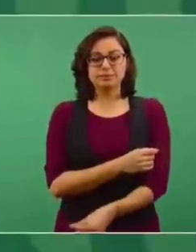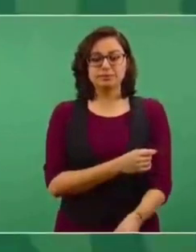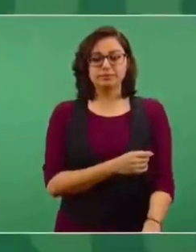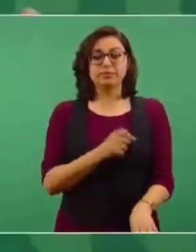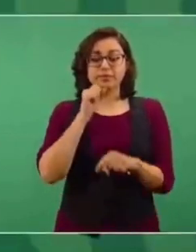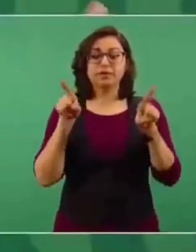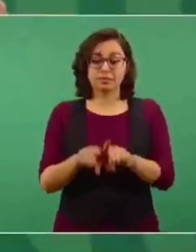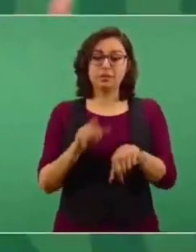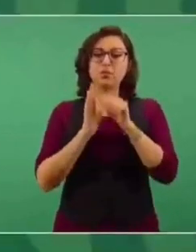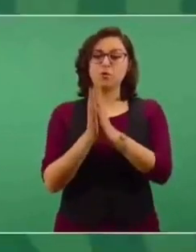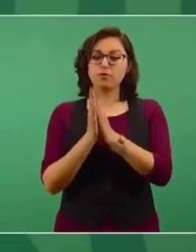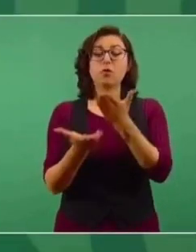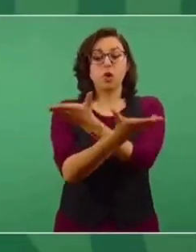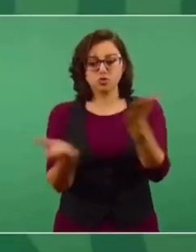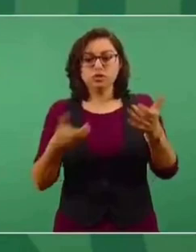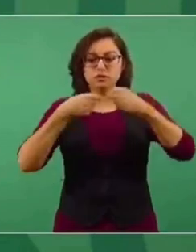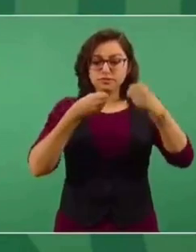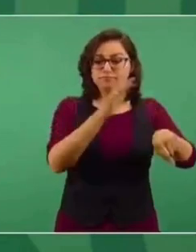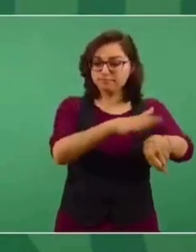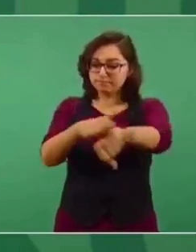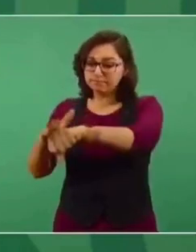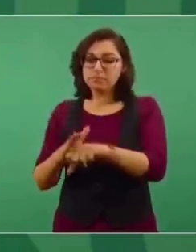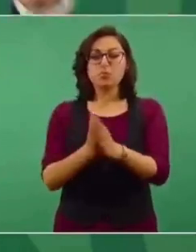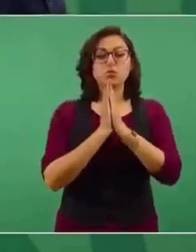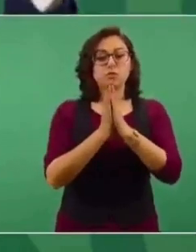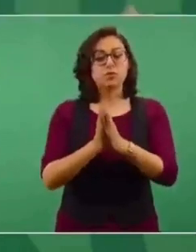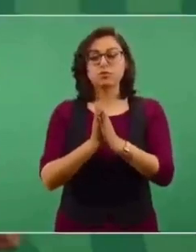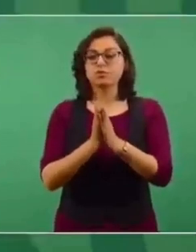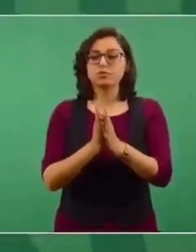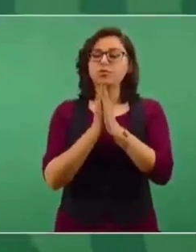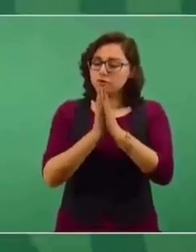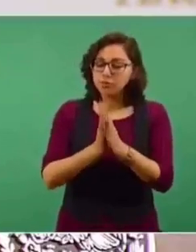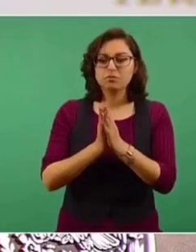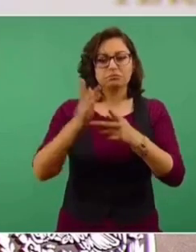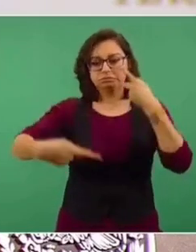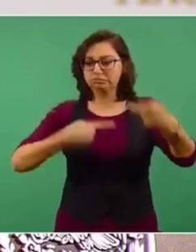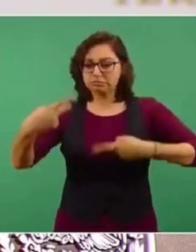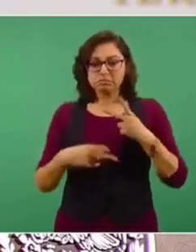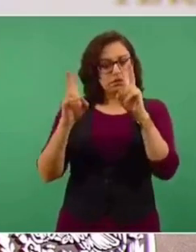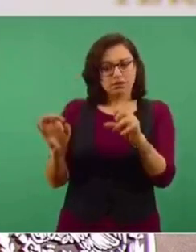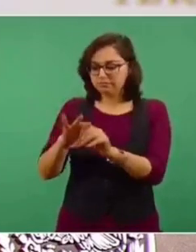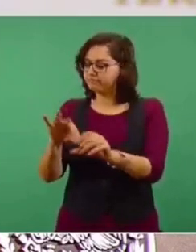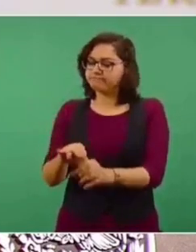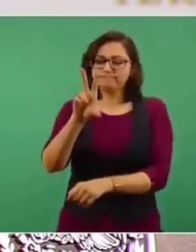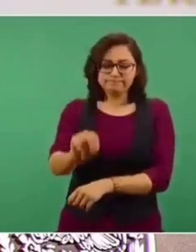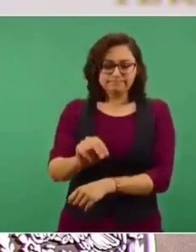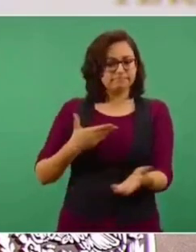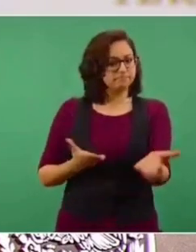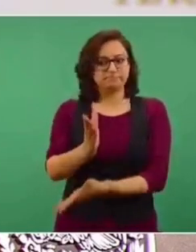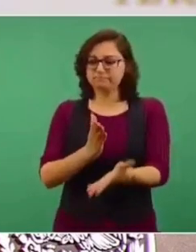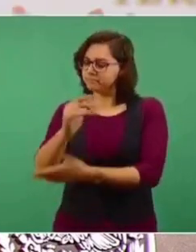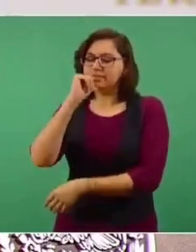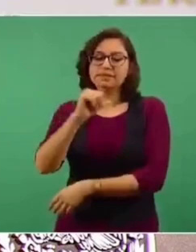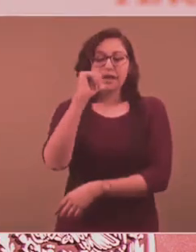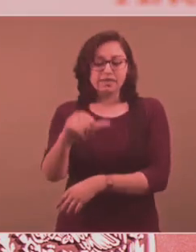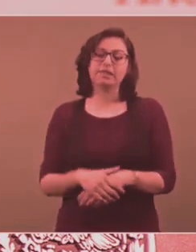un llamado fraterno, respetuoso, para no meternos nosotros en estas cosas. Desde luego somos libres,